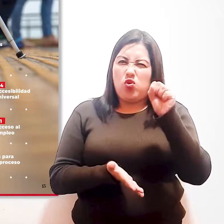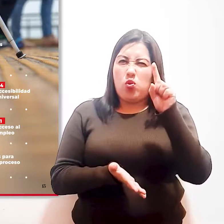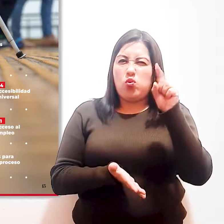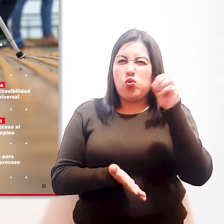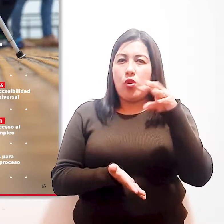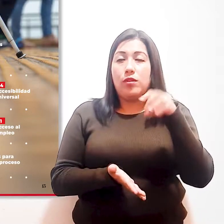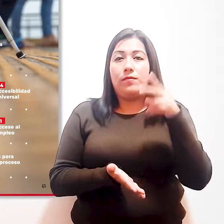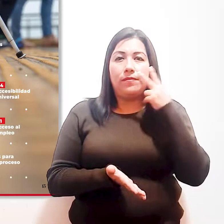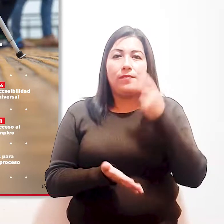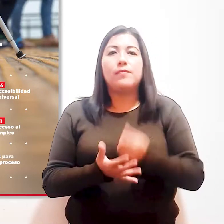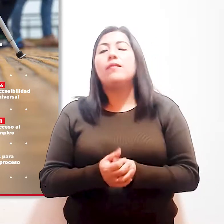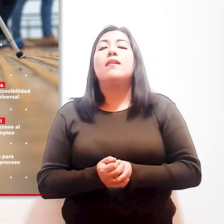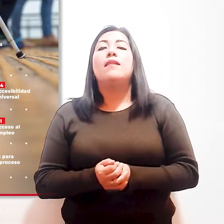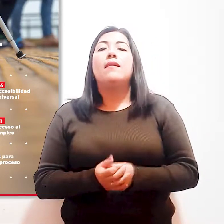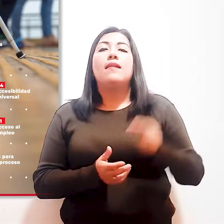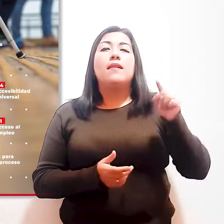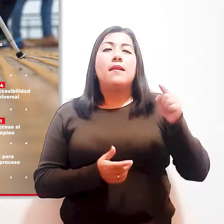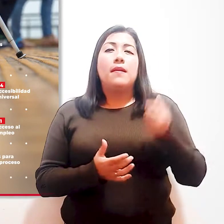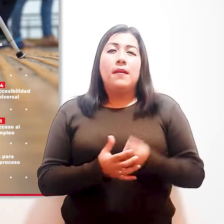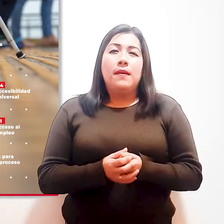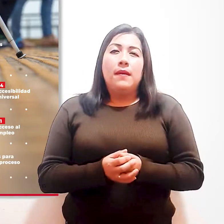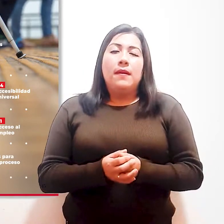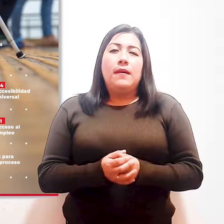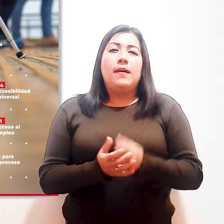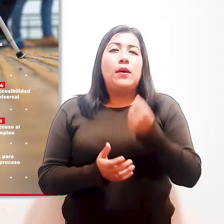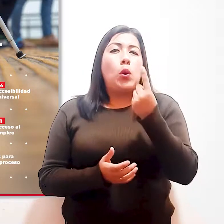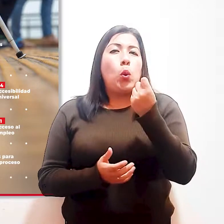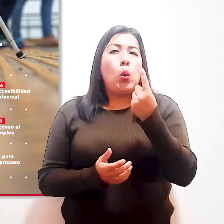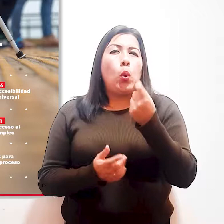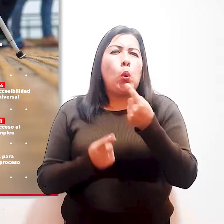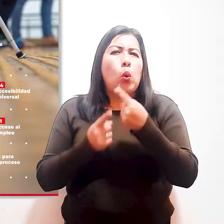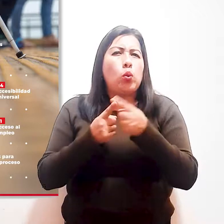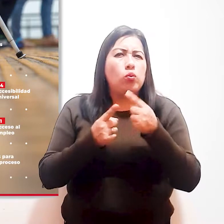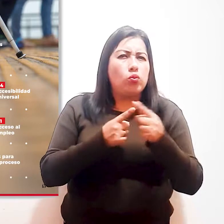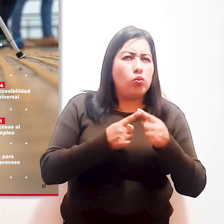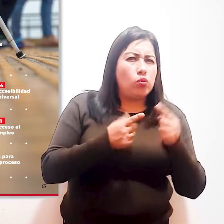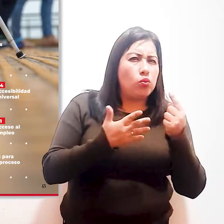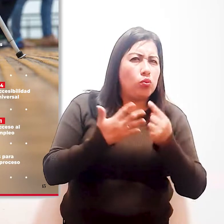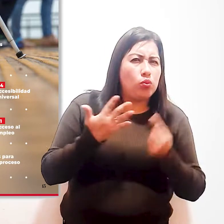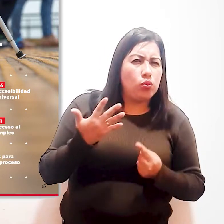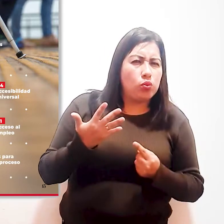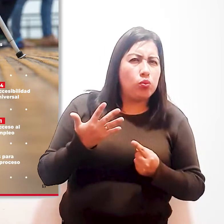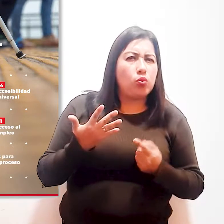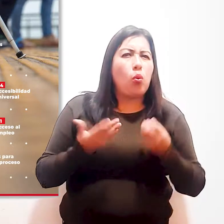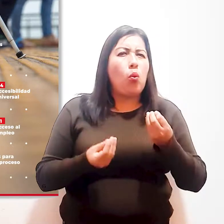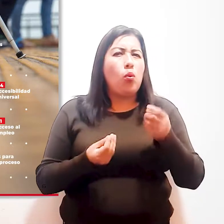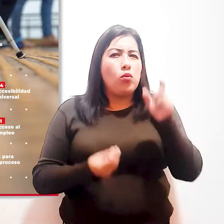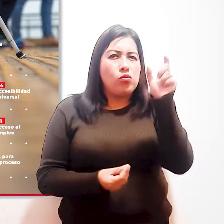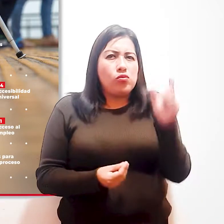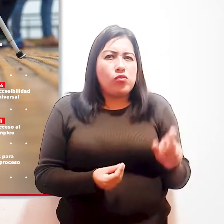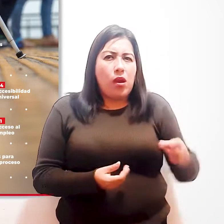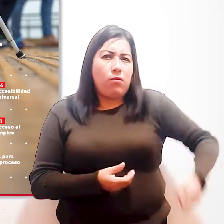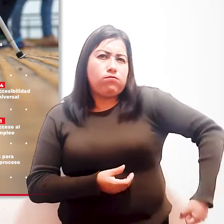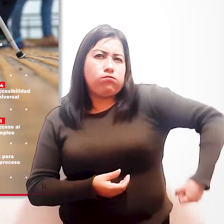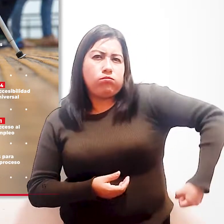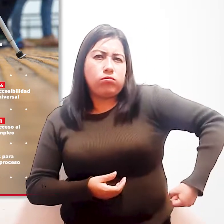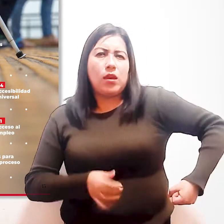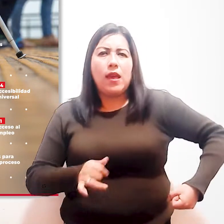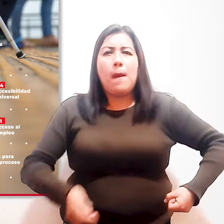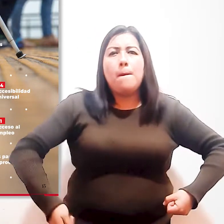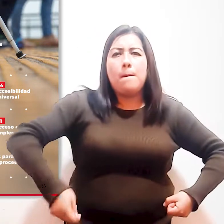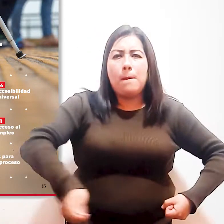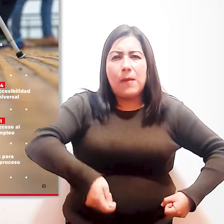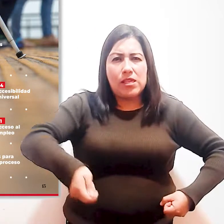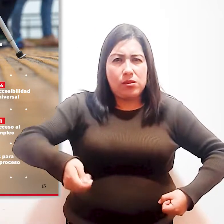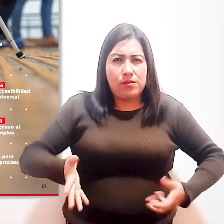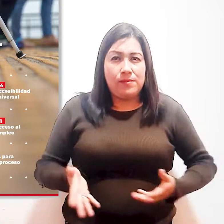Asimismo, se señala que hay 211 acciones de acceso al empleo con un ícono de una persona con un maletín y un bastón.